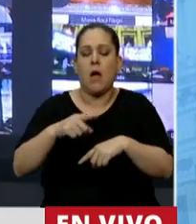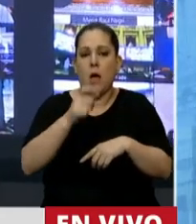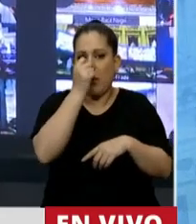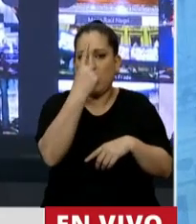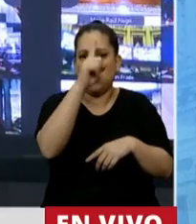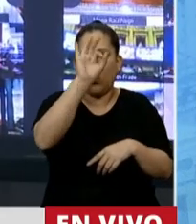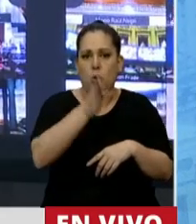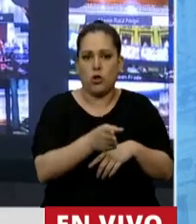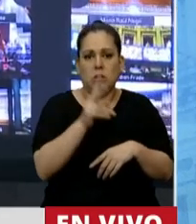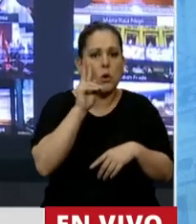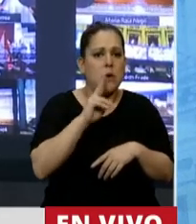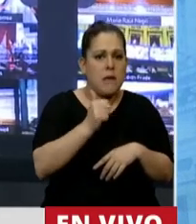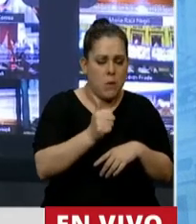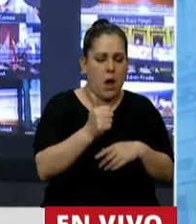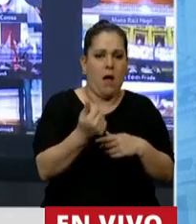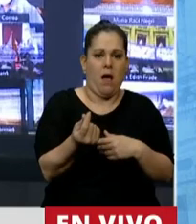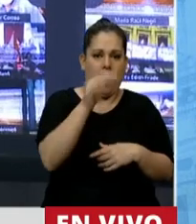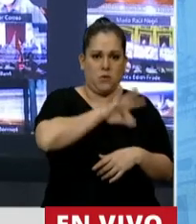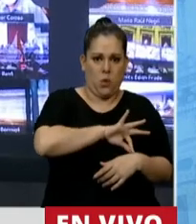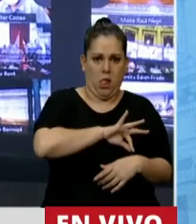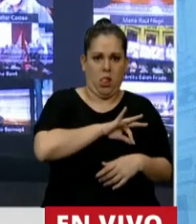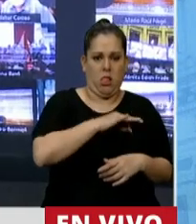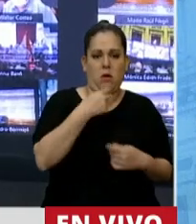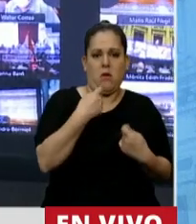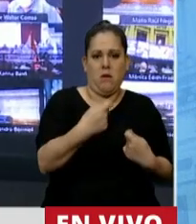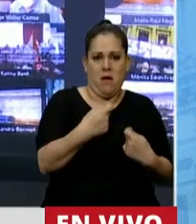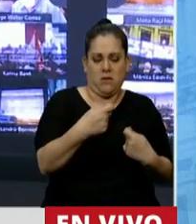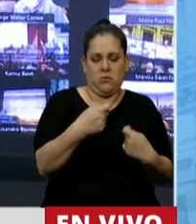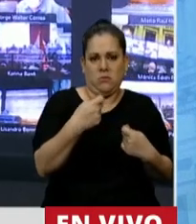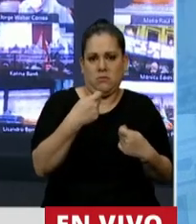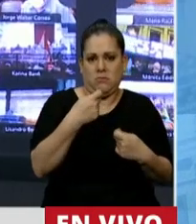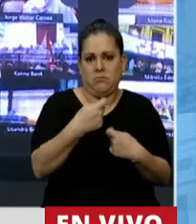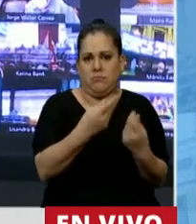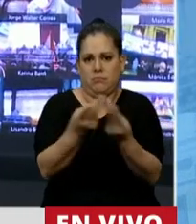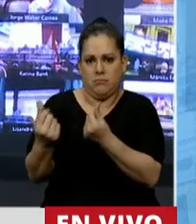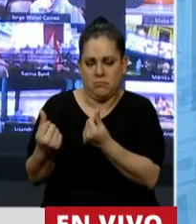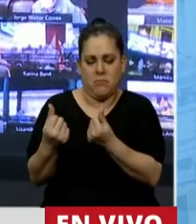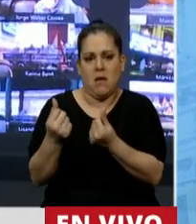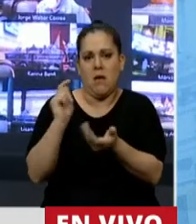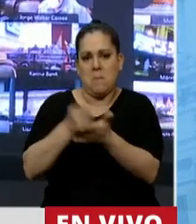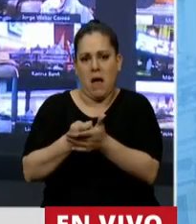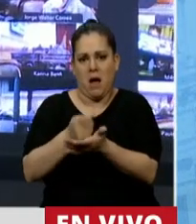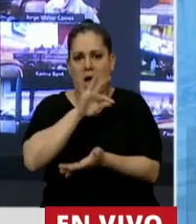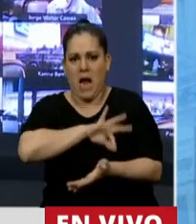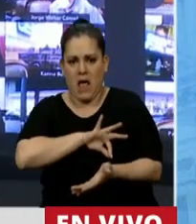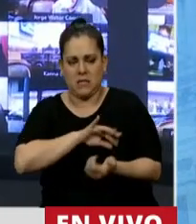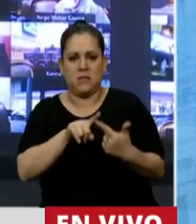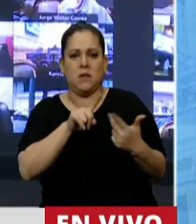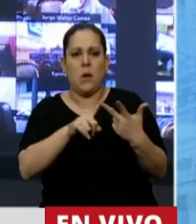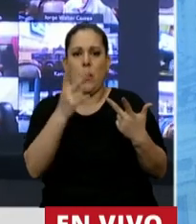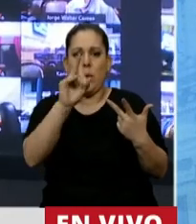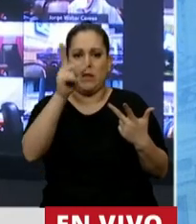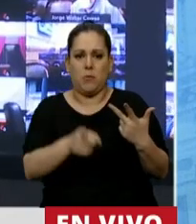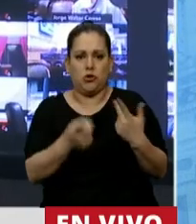entre lo que le entró menos lo que gastó, paga el 35% de ganancias. Después paga 2,5% de bienes